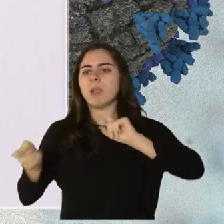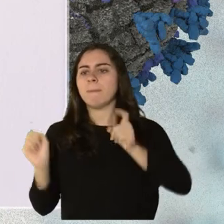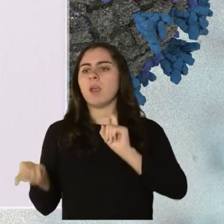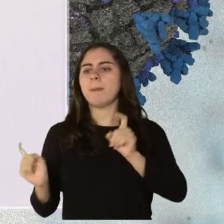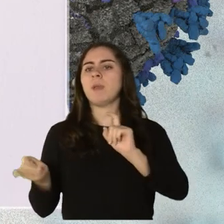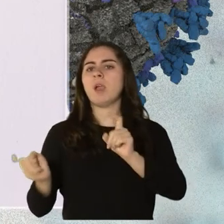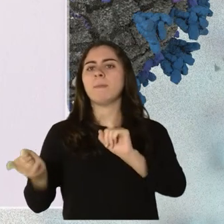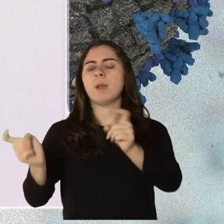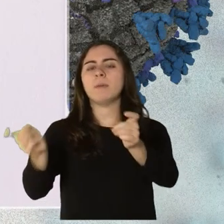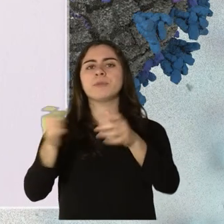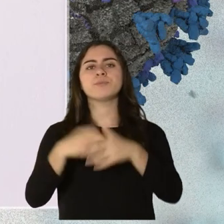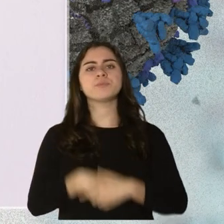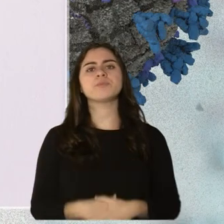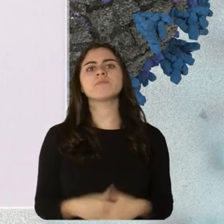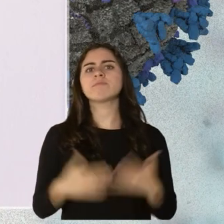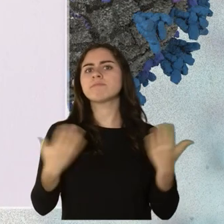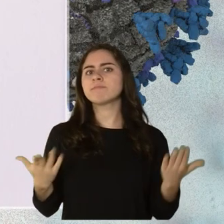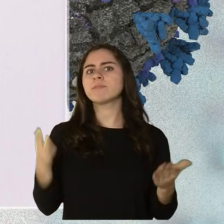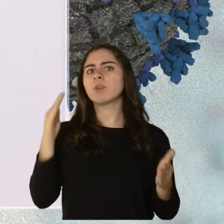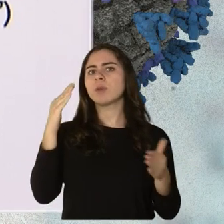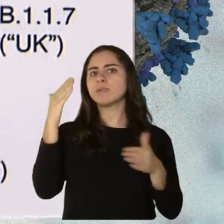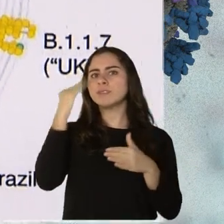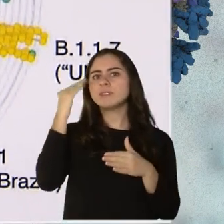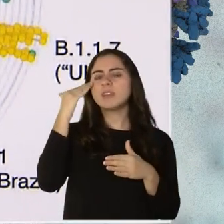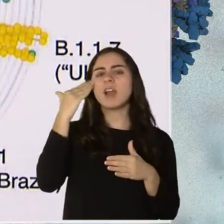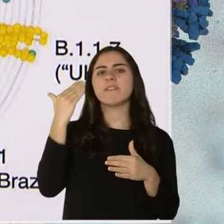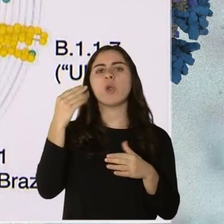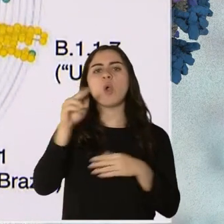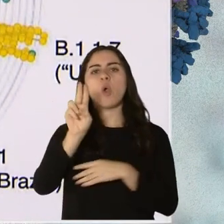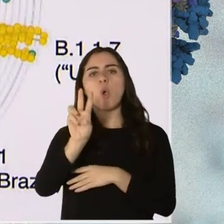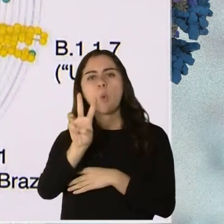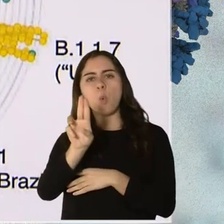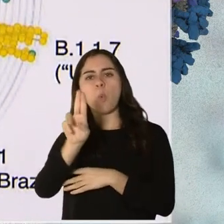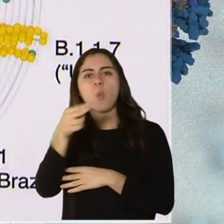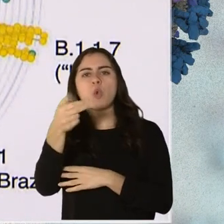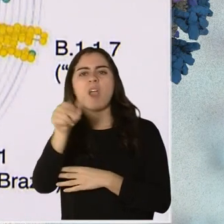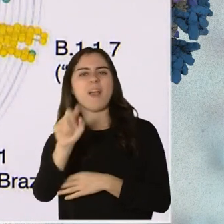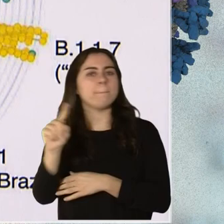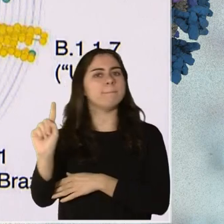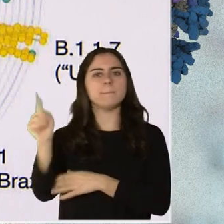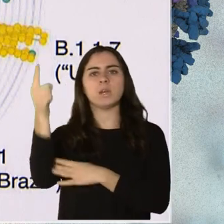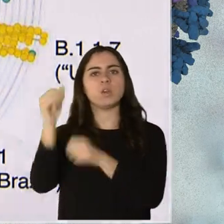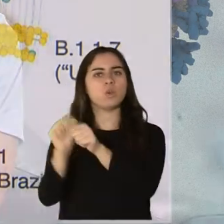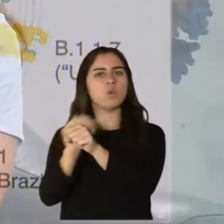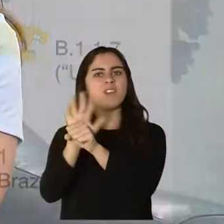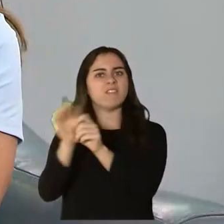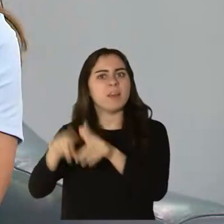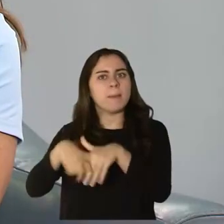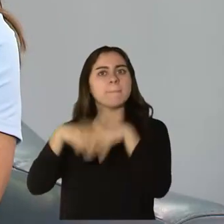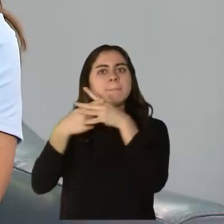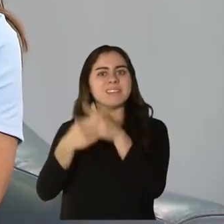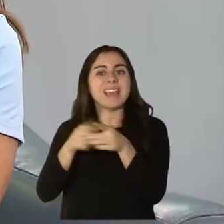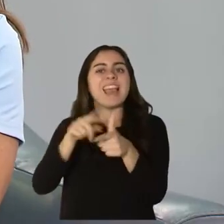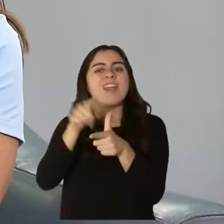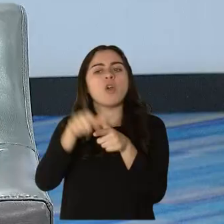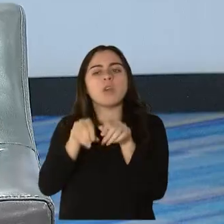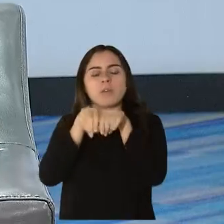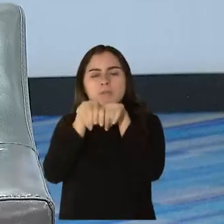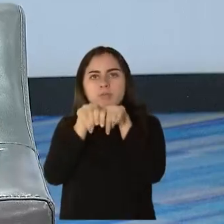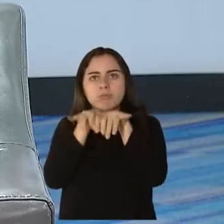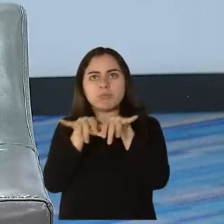con el virus, el de Wuhan, el original, y si funcionan los monoclonales? Bueno,